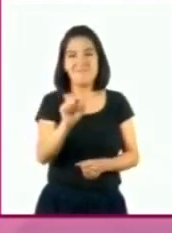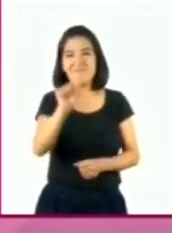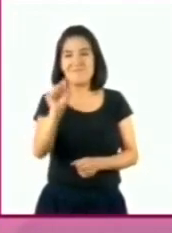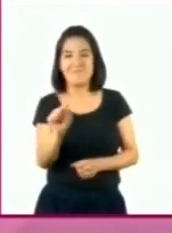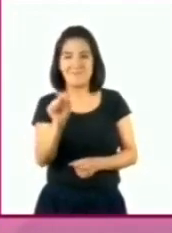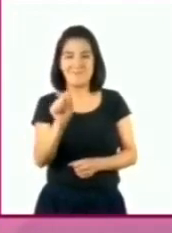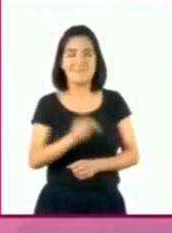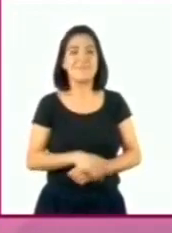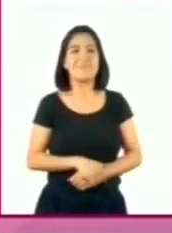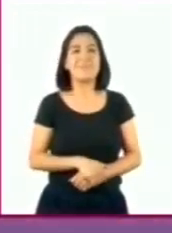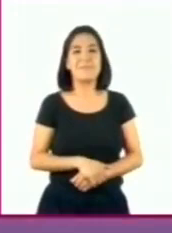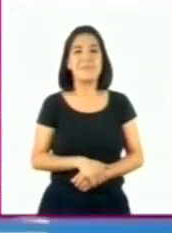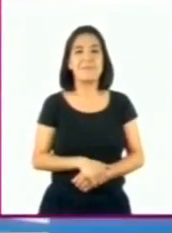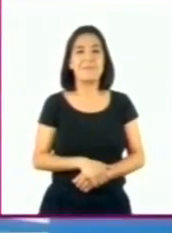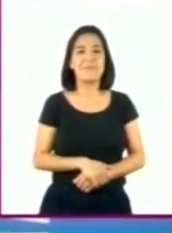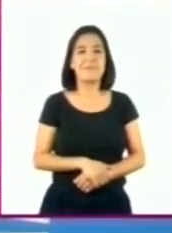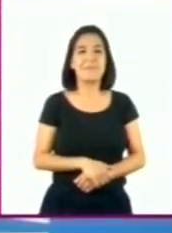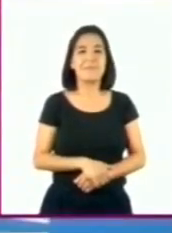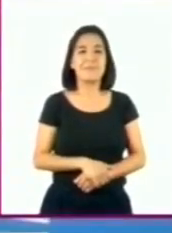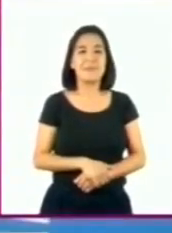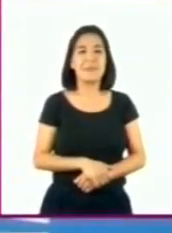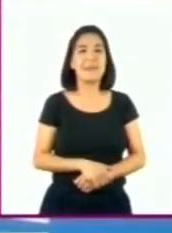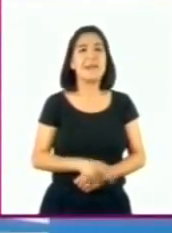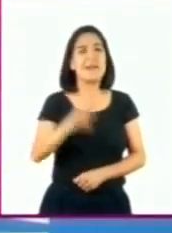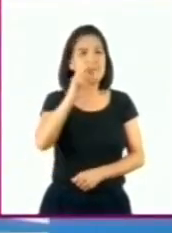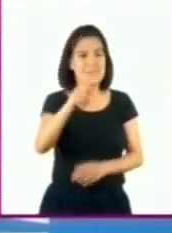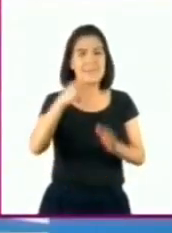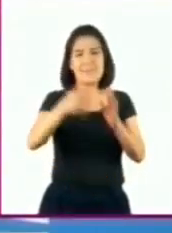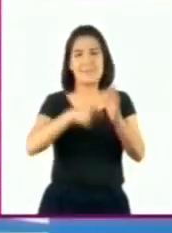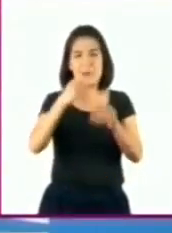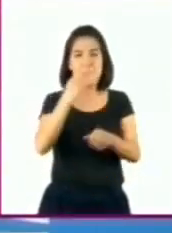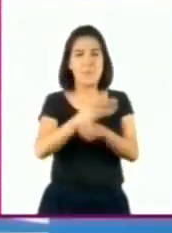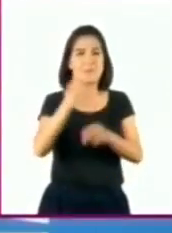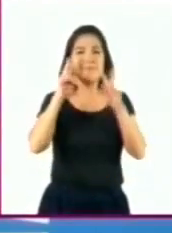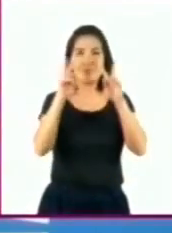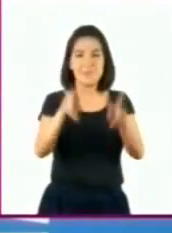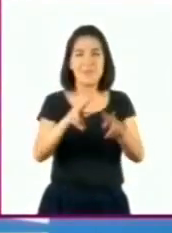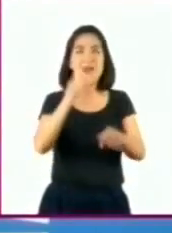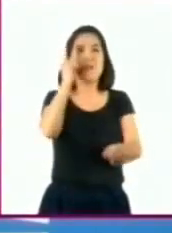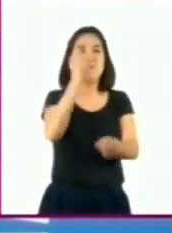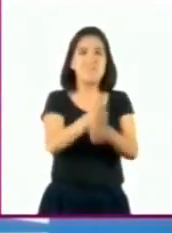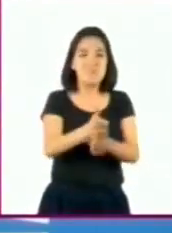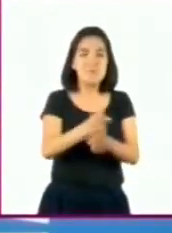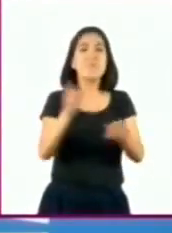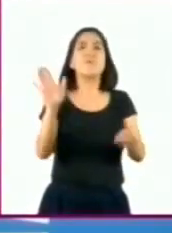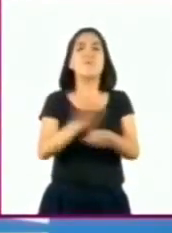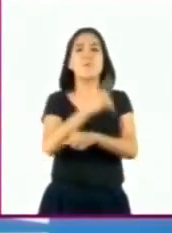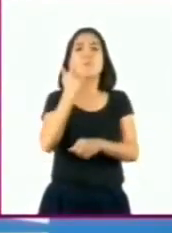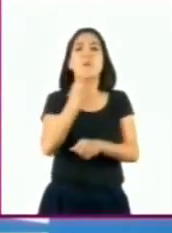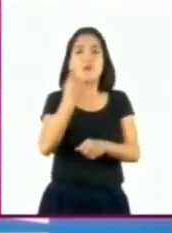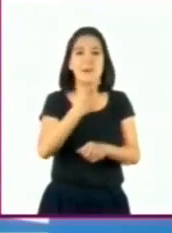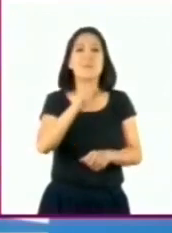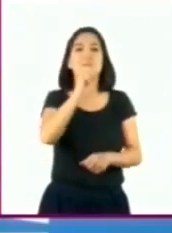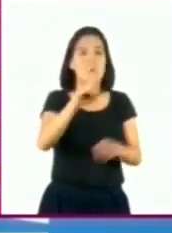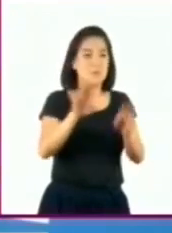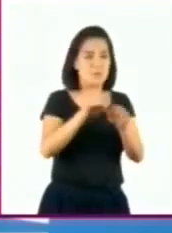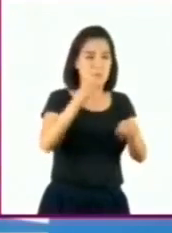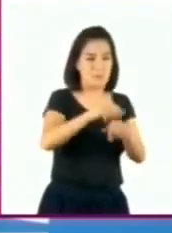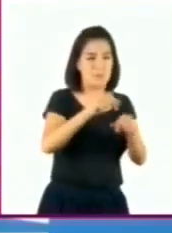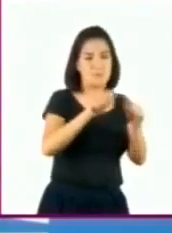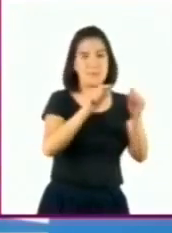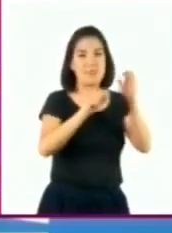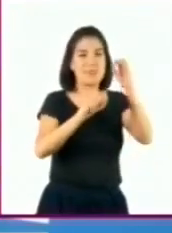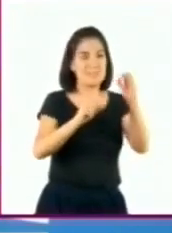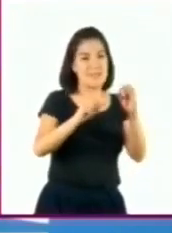lugar. En el video que acabamos de observar, se dieron cuenta por qué la recta numérica del